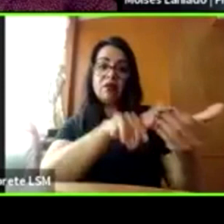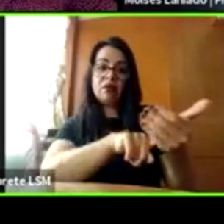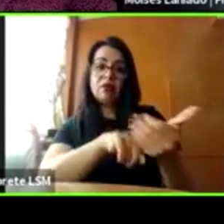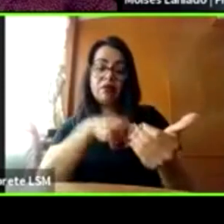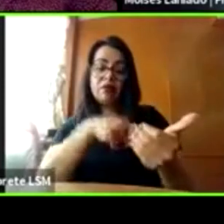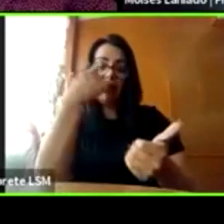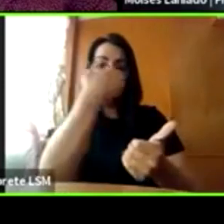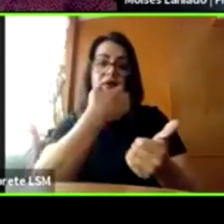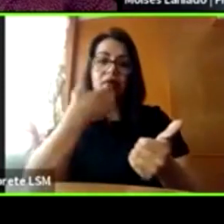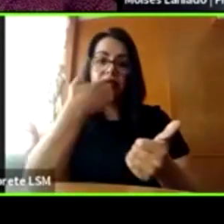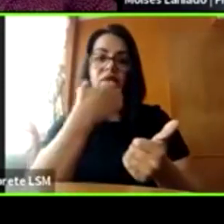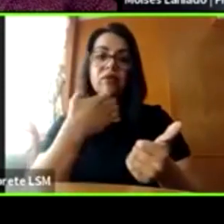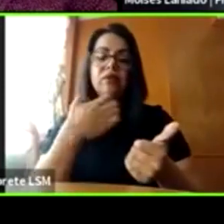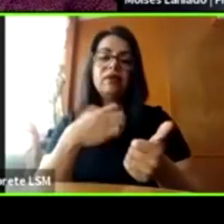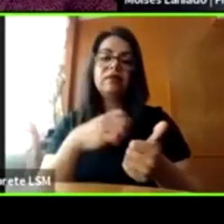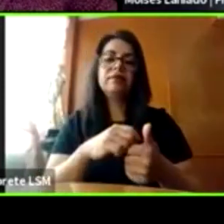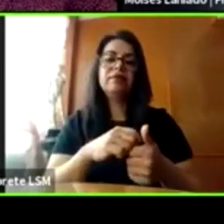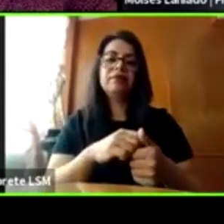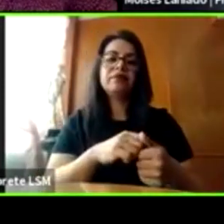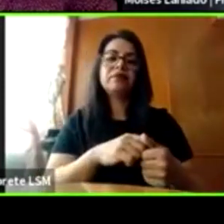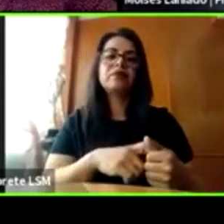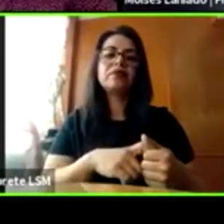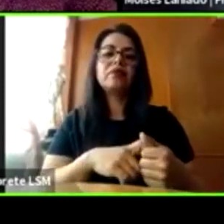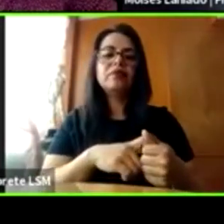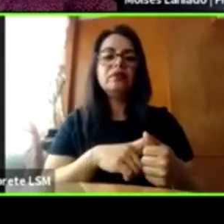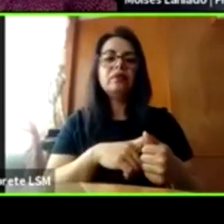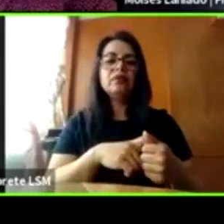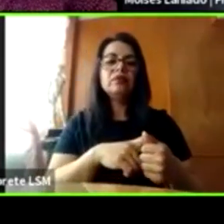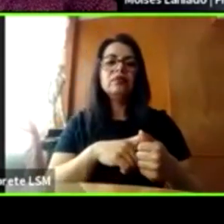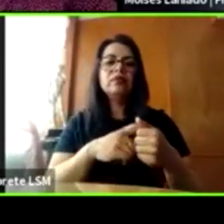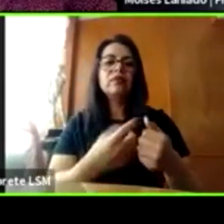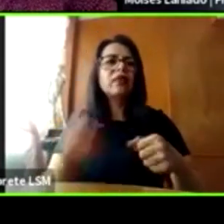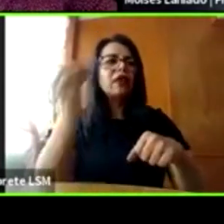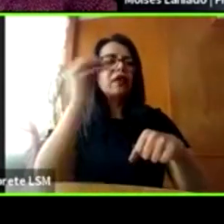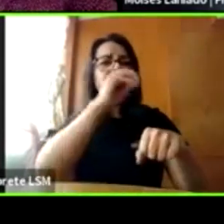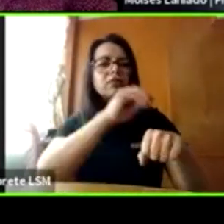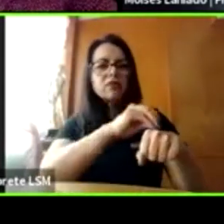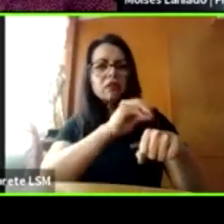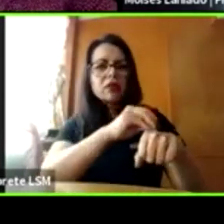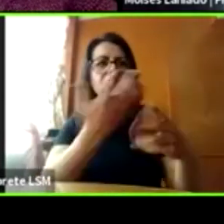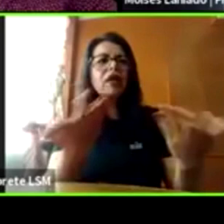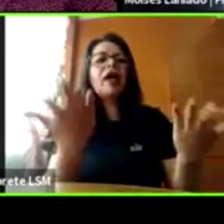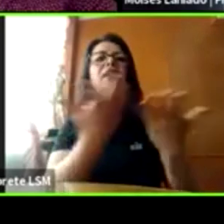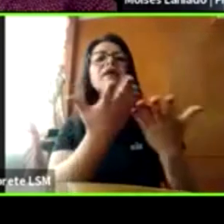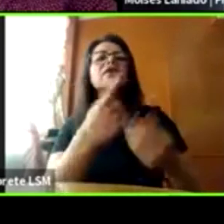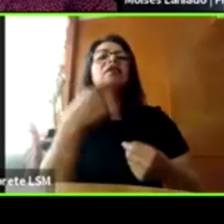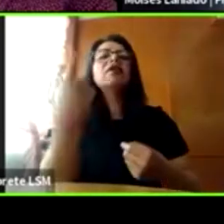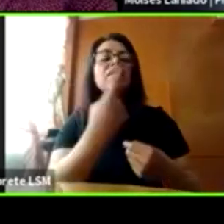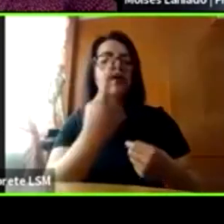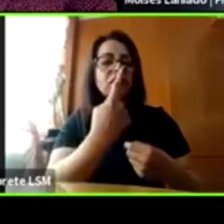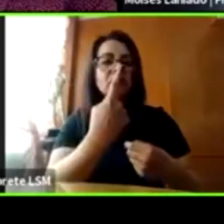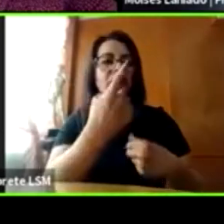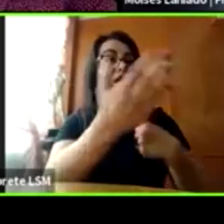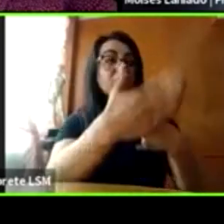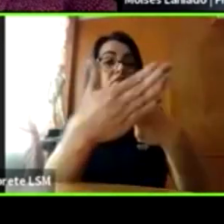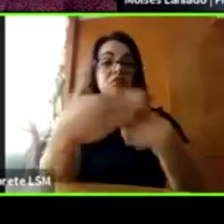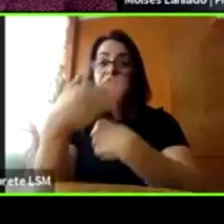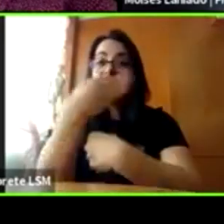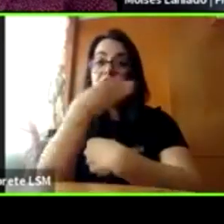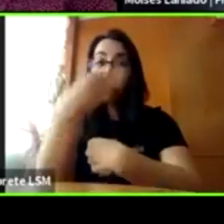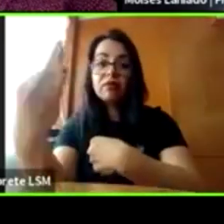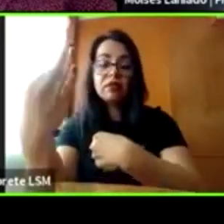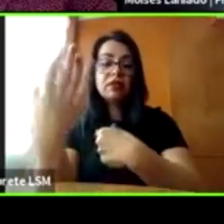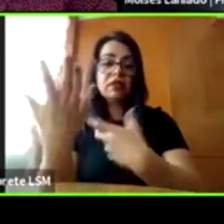A establecer un protocolo de acción en caso de que algo se reporte, ¿no? No de lograr que se